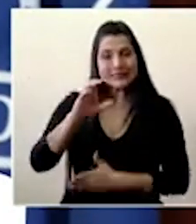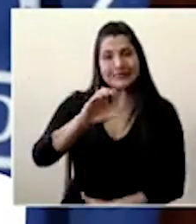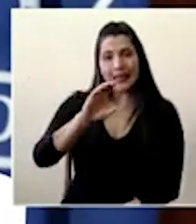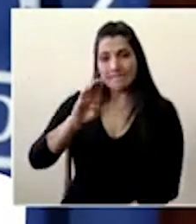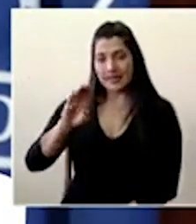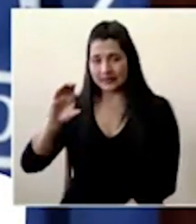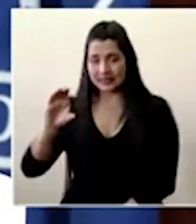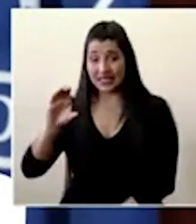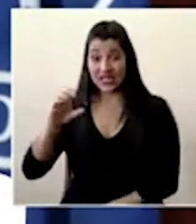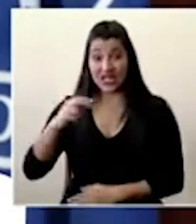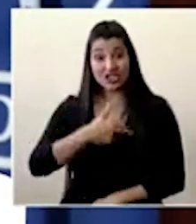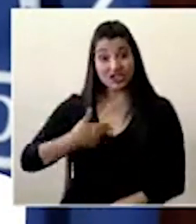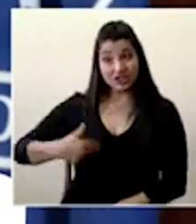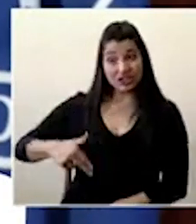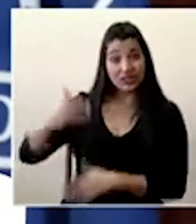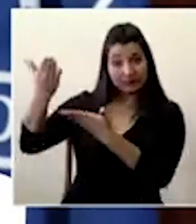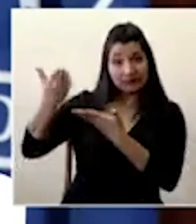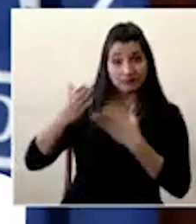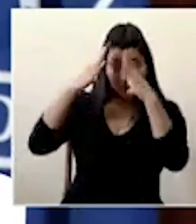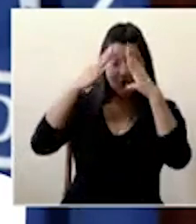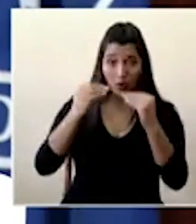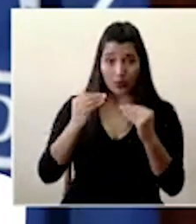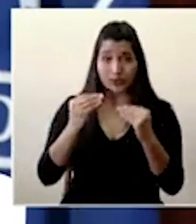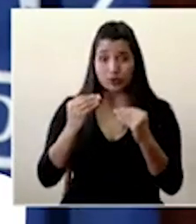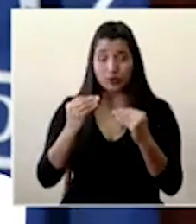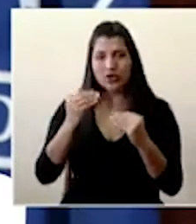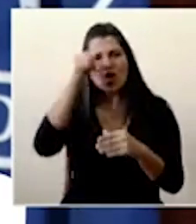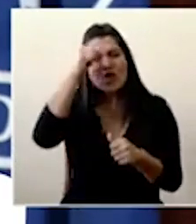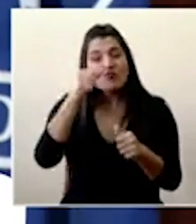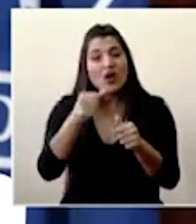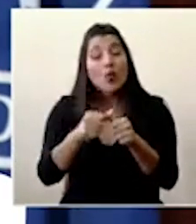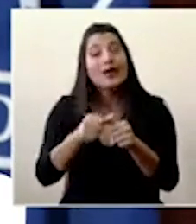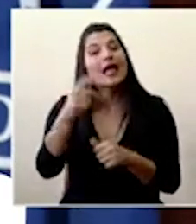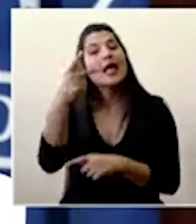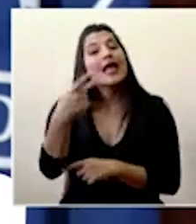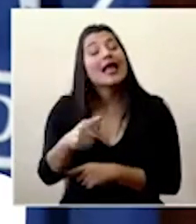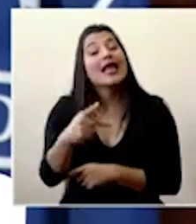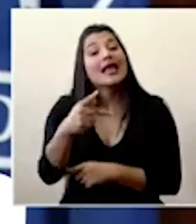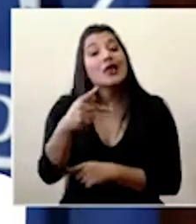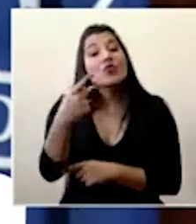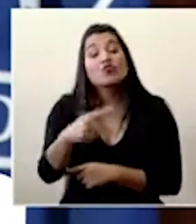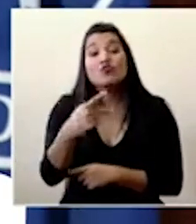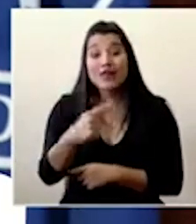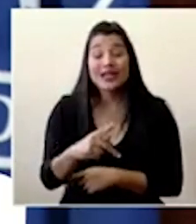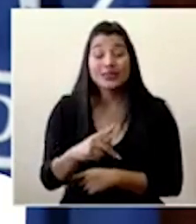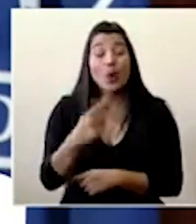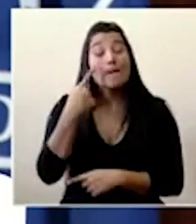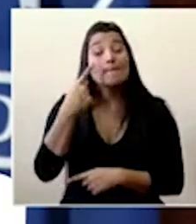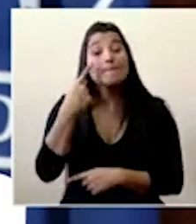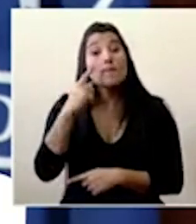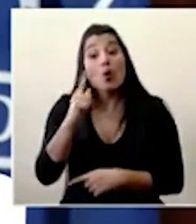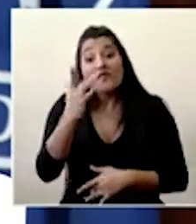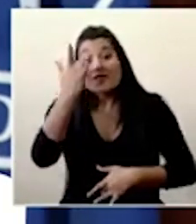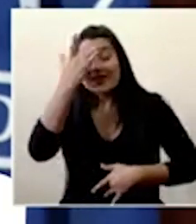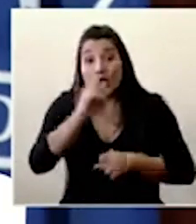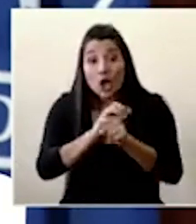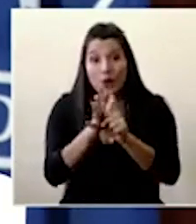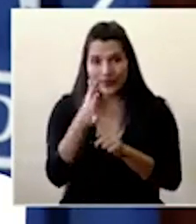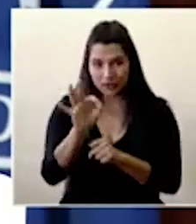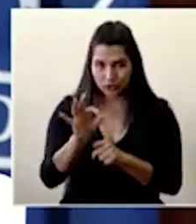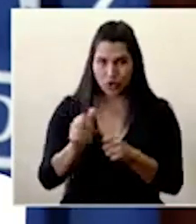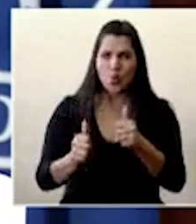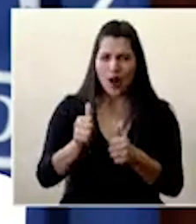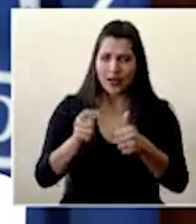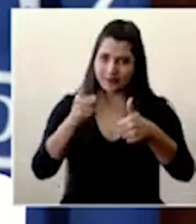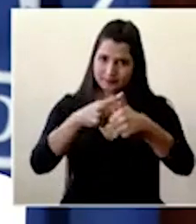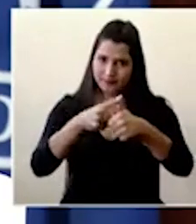en donde indica que, recordemos los factores de riesgo más prevalentes para afirmar con gravedad por COVID-19 son la